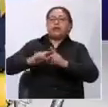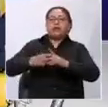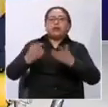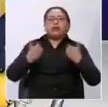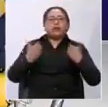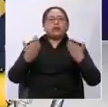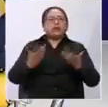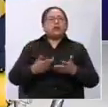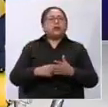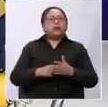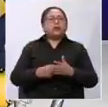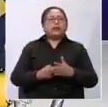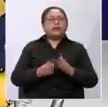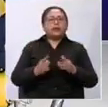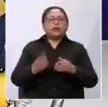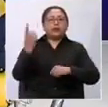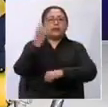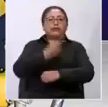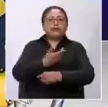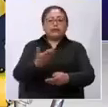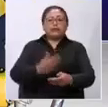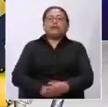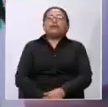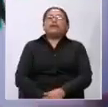lanza a partir de esta jornada.